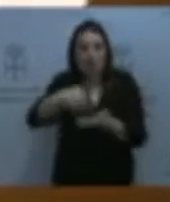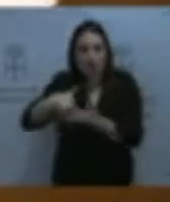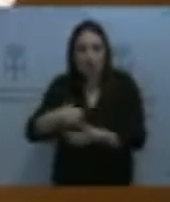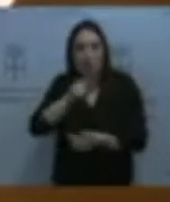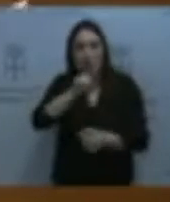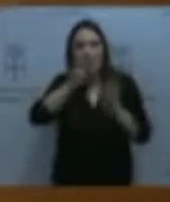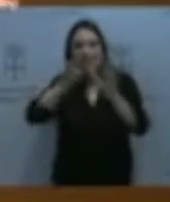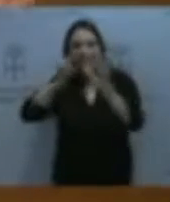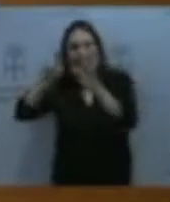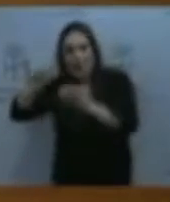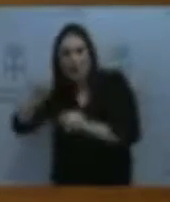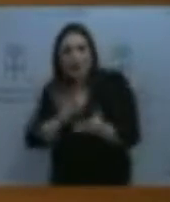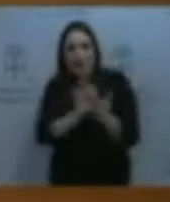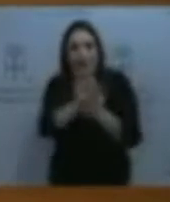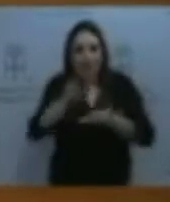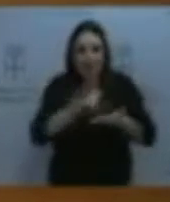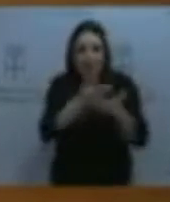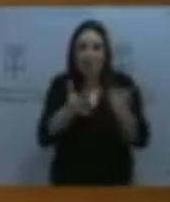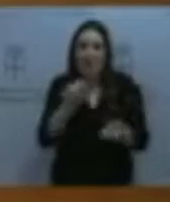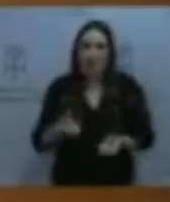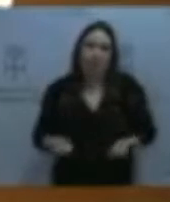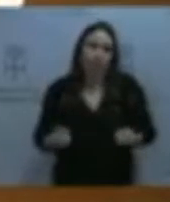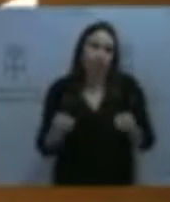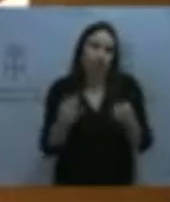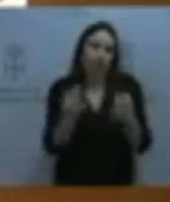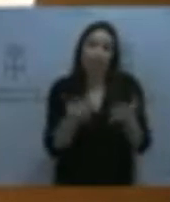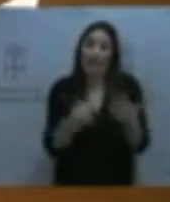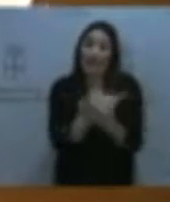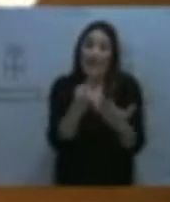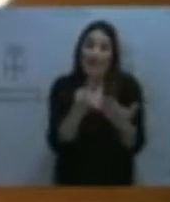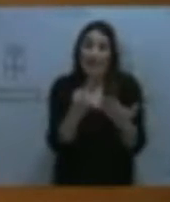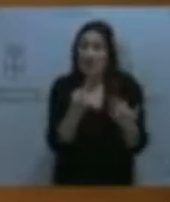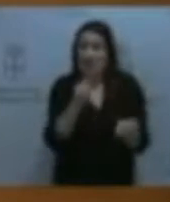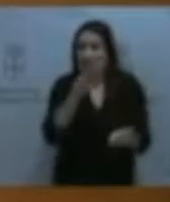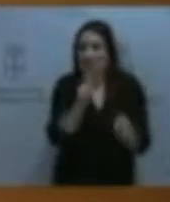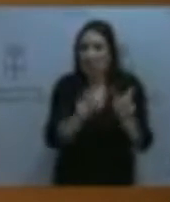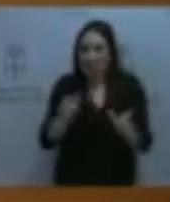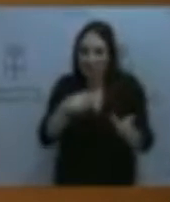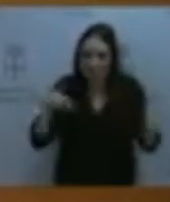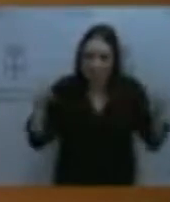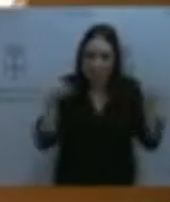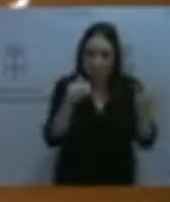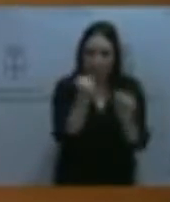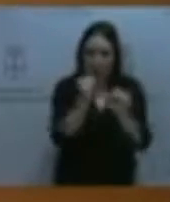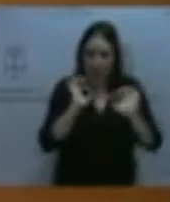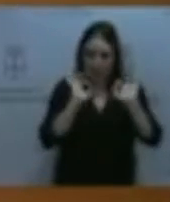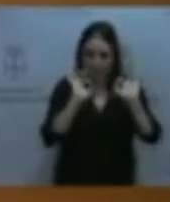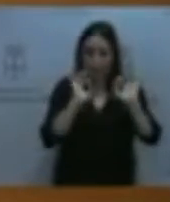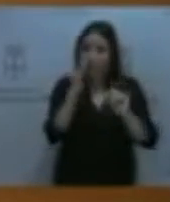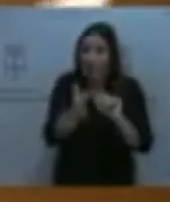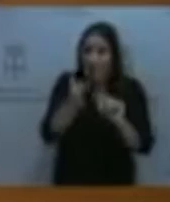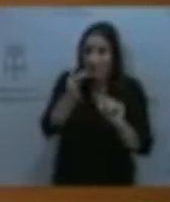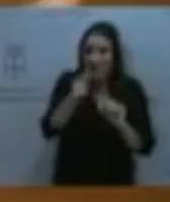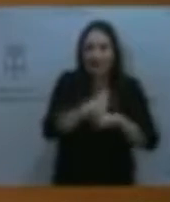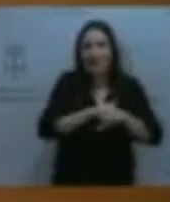servicios prestados y un volumen ingente para lo cual 16, 14 y 16 personas están trabajando. Pero, además, este no es el